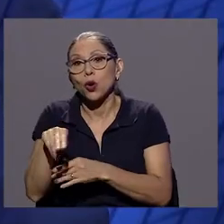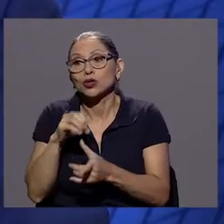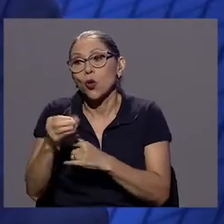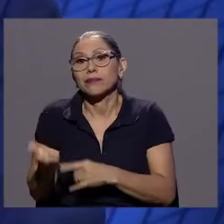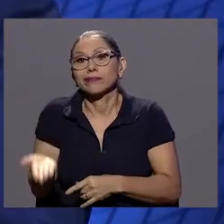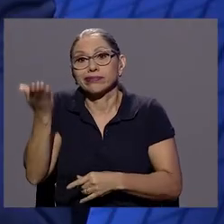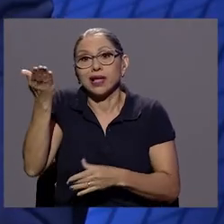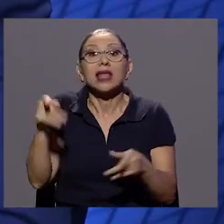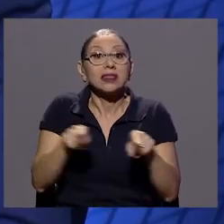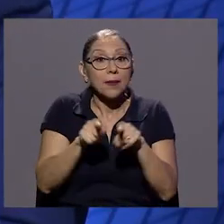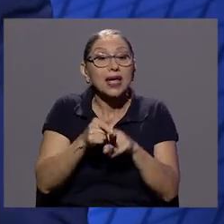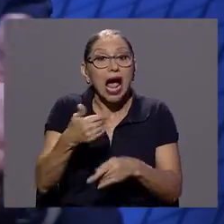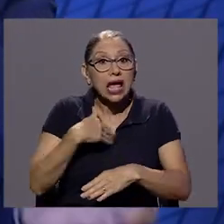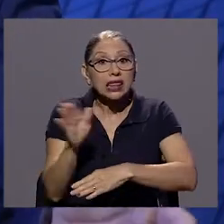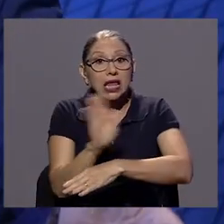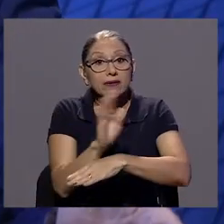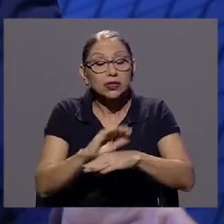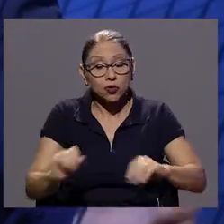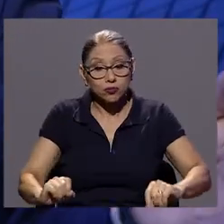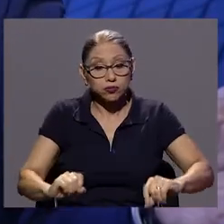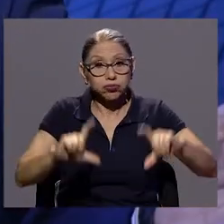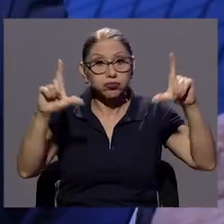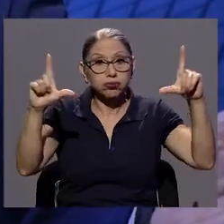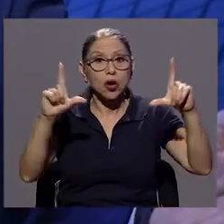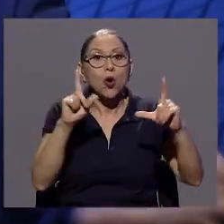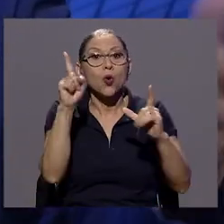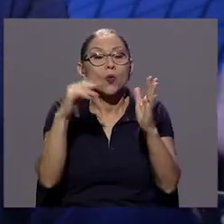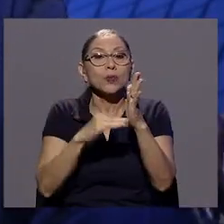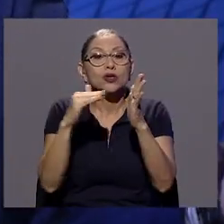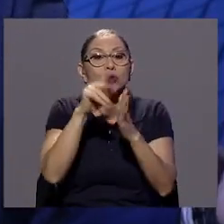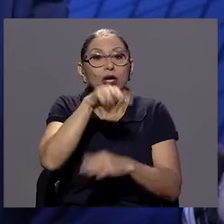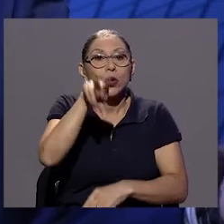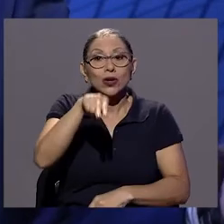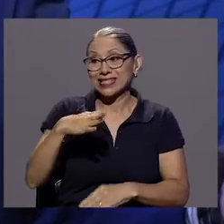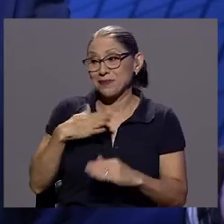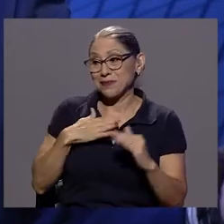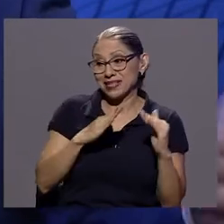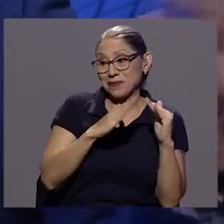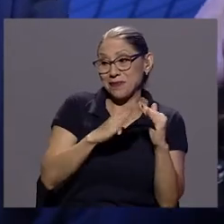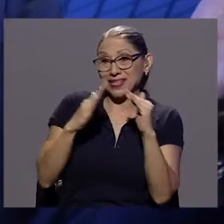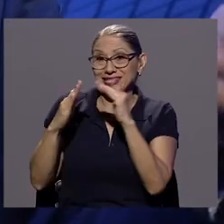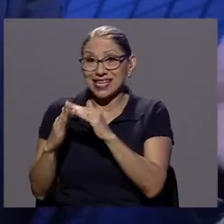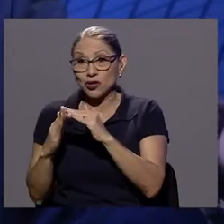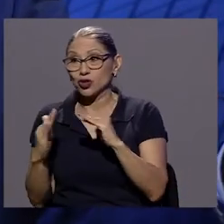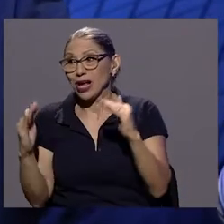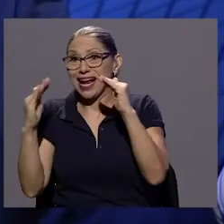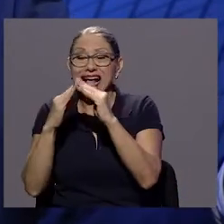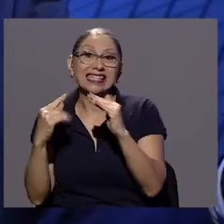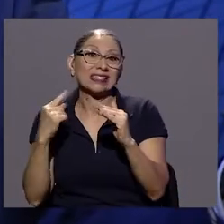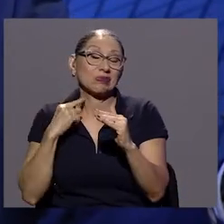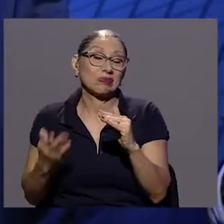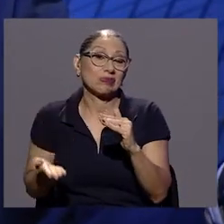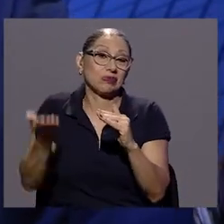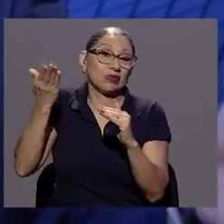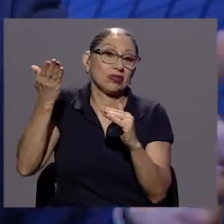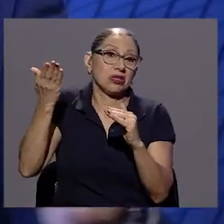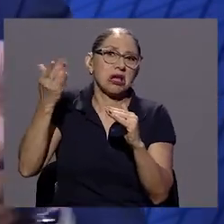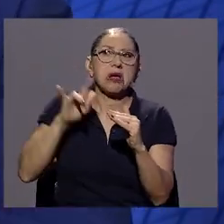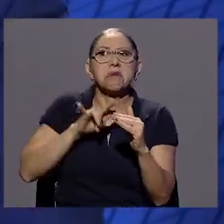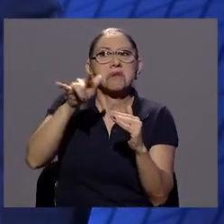colones. Mis vecinos que tienen casas de 400, 500 mil dólares, viajan dos, tres, cuatro, o viajaban cuatro, cinco veces al año,